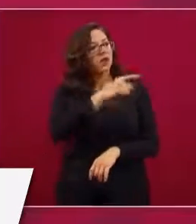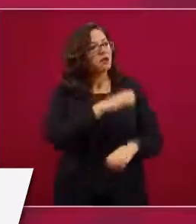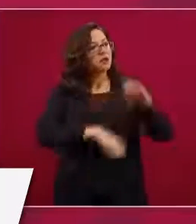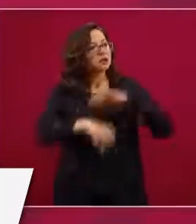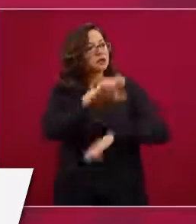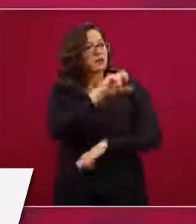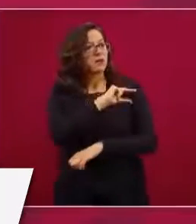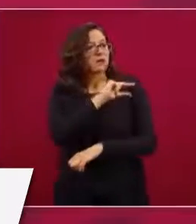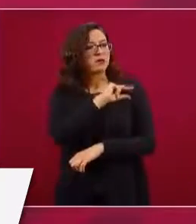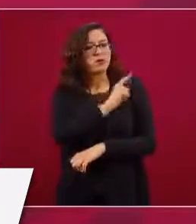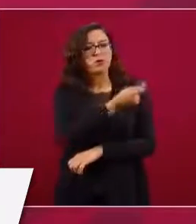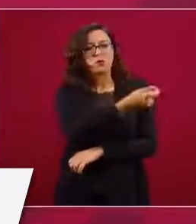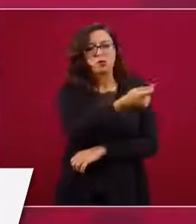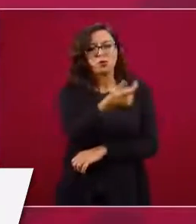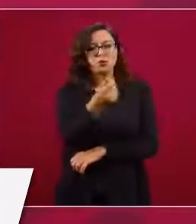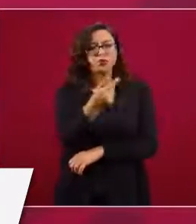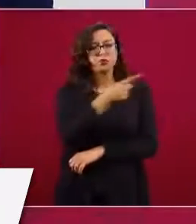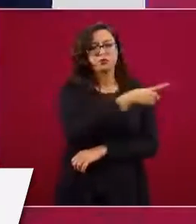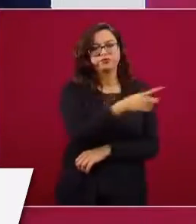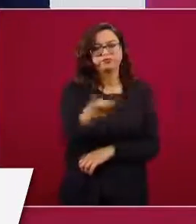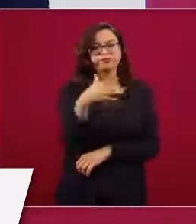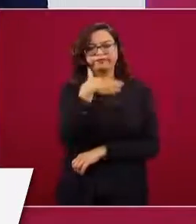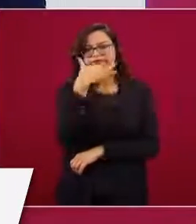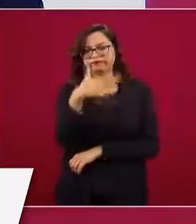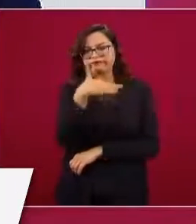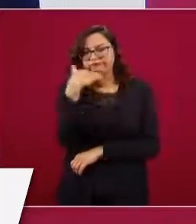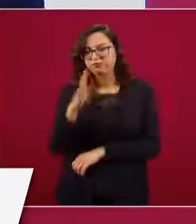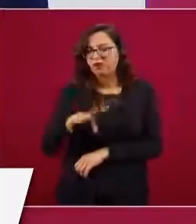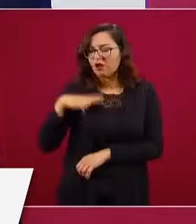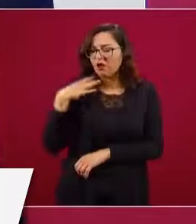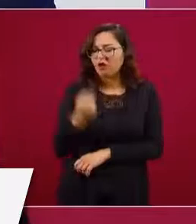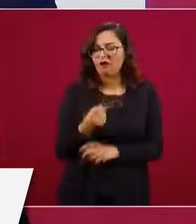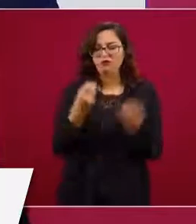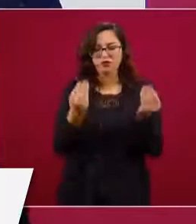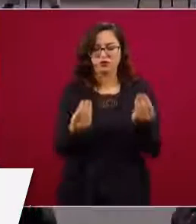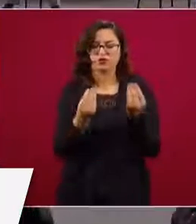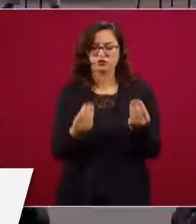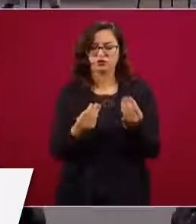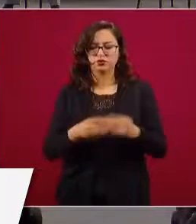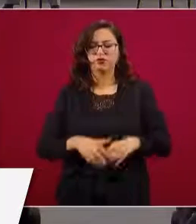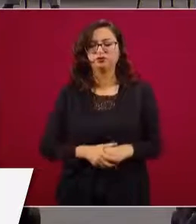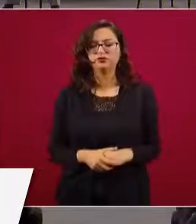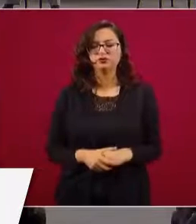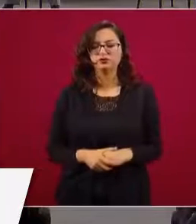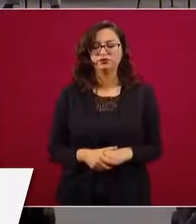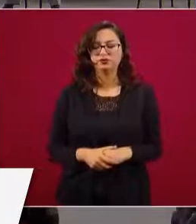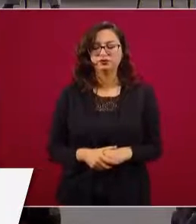sucedía mucho abuso. Entonces, esto es lo que… la primera vez en la historia.